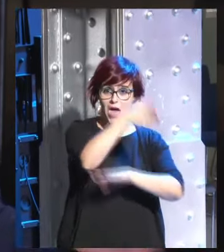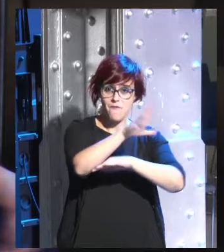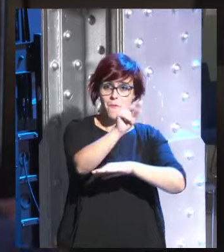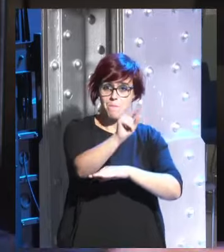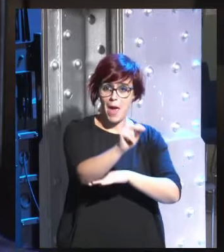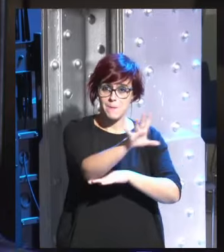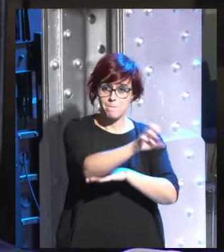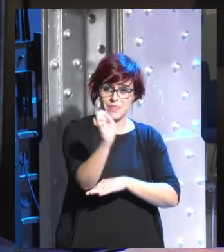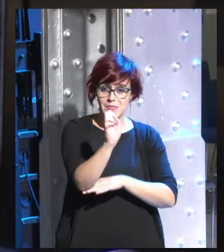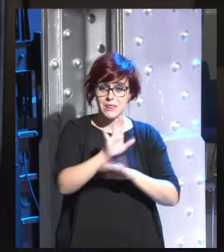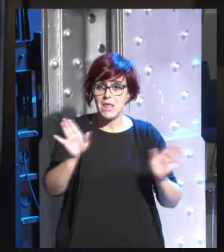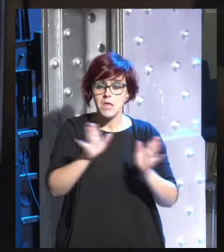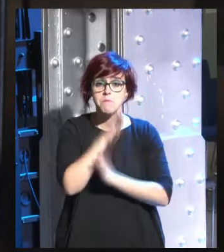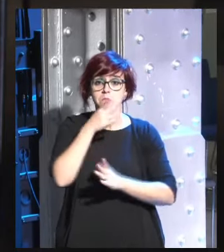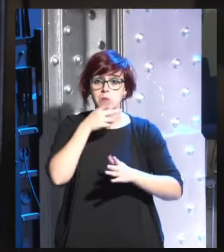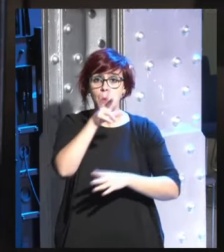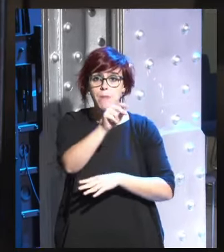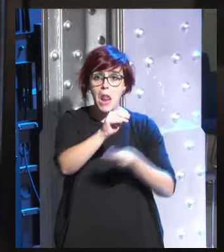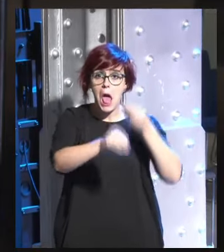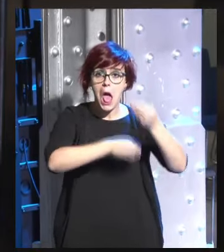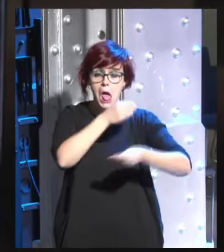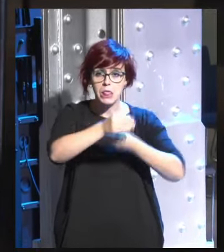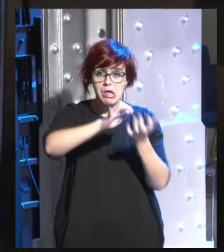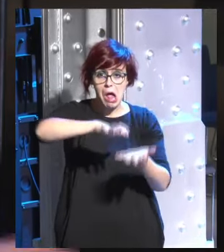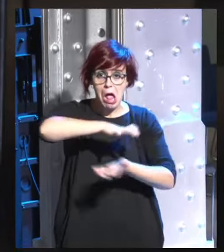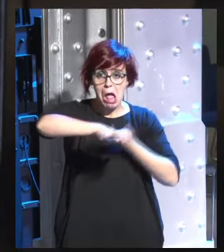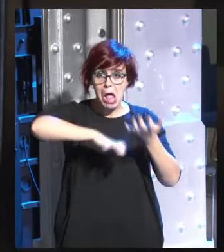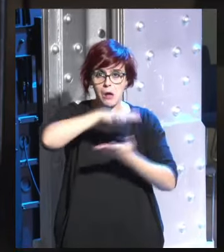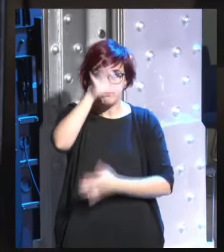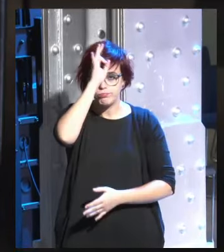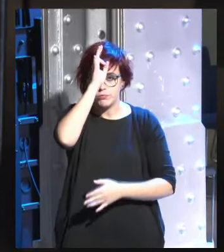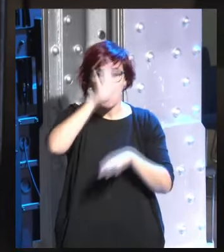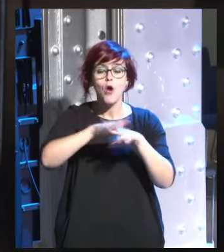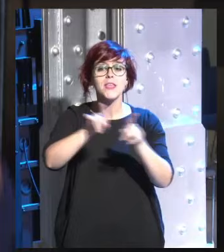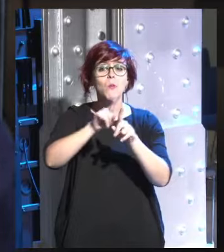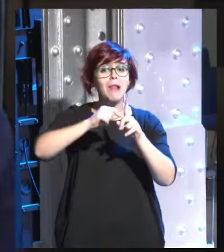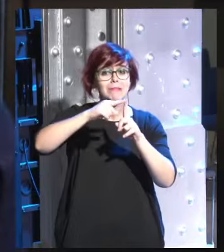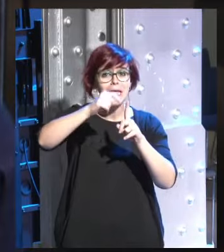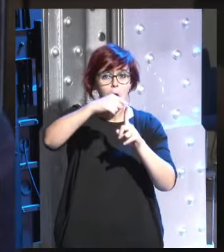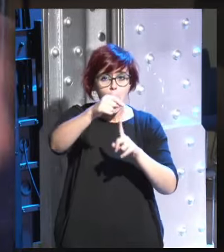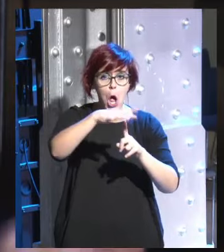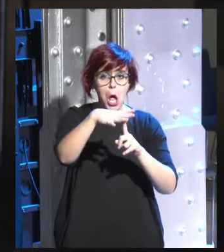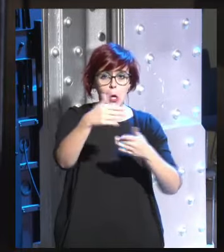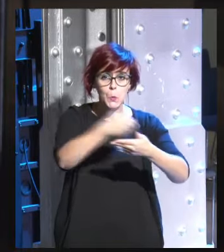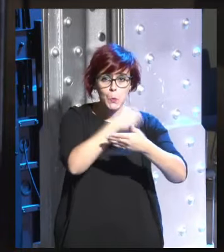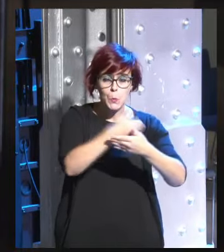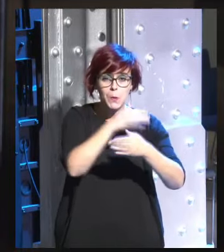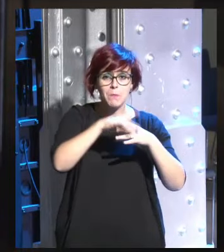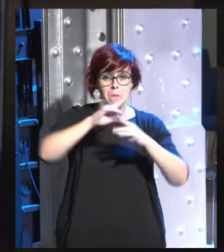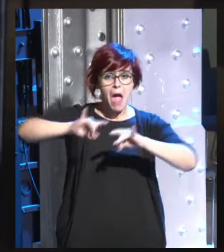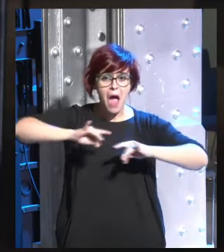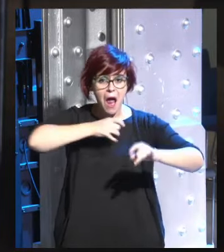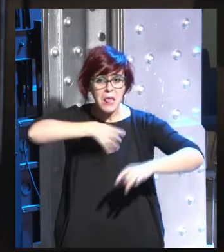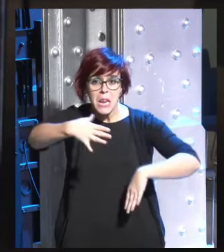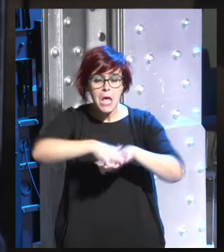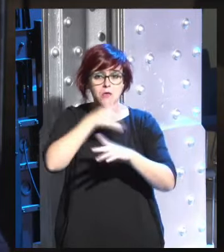pan no tengo ni idea de cómo hacer pan cómo se recolecta el trigo cómo se convierte en harina yo no